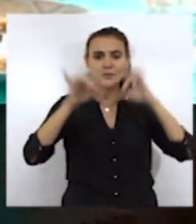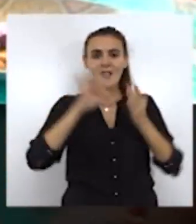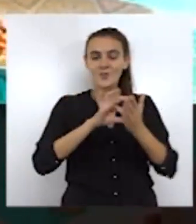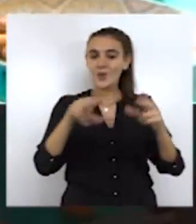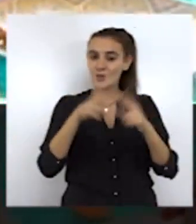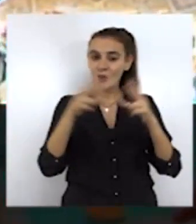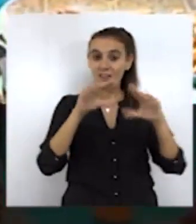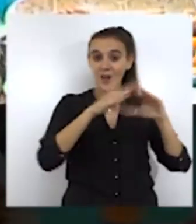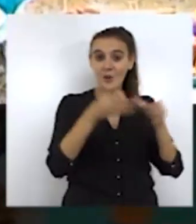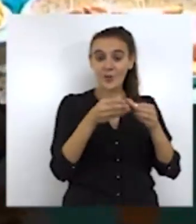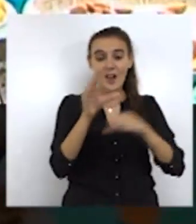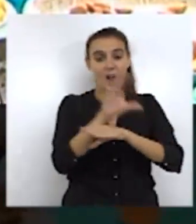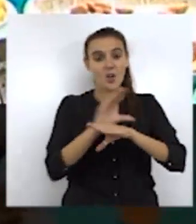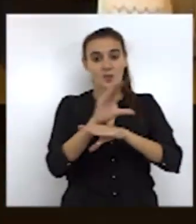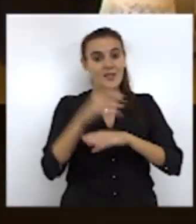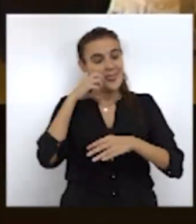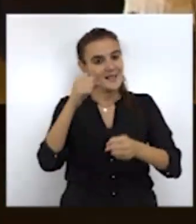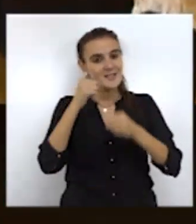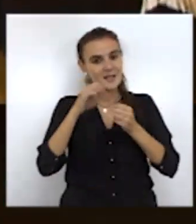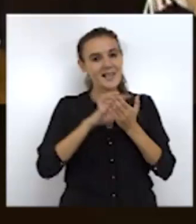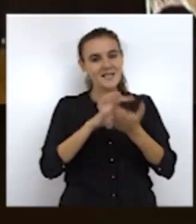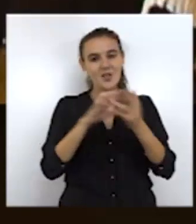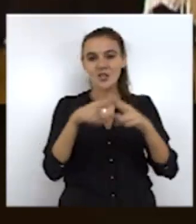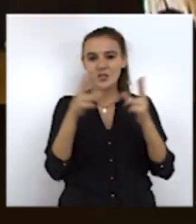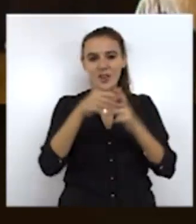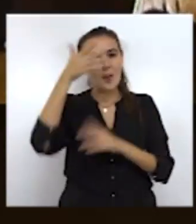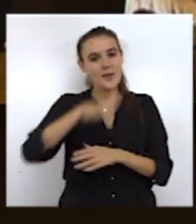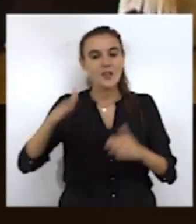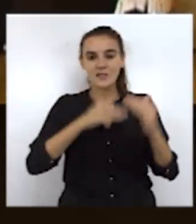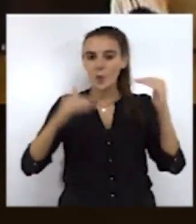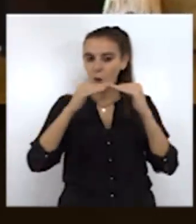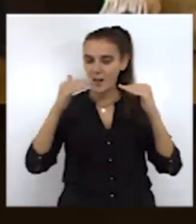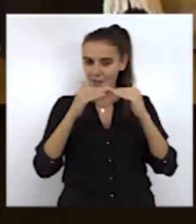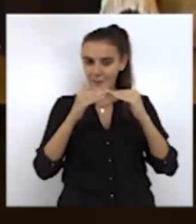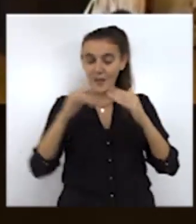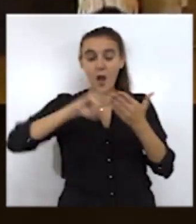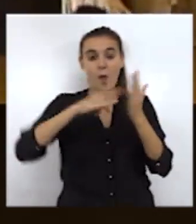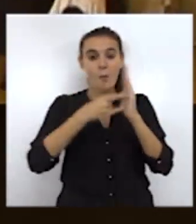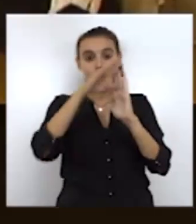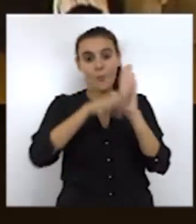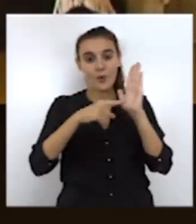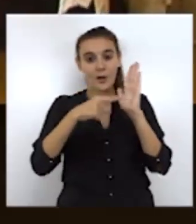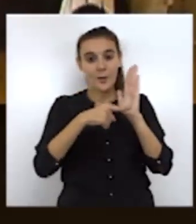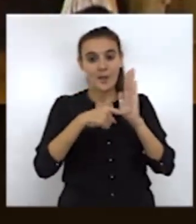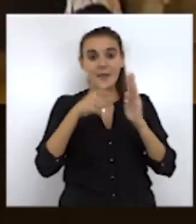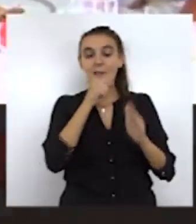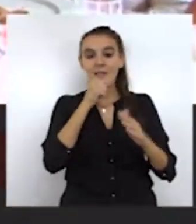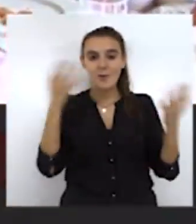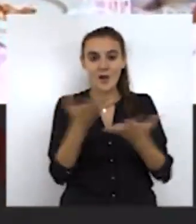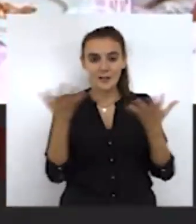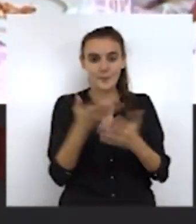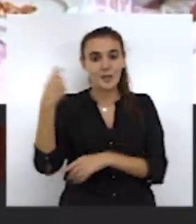Servicios Sociales Comunitarios de la Consejería de Sanidad, Servicios Sociales Menores e Igualdad, dentro del programa de envejecimiento activo.